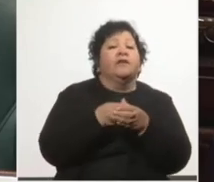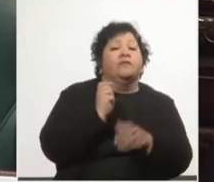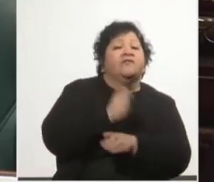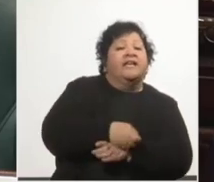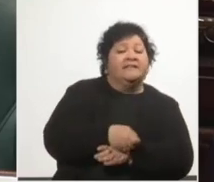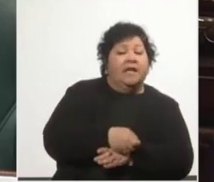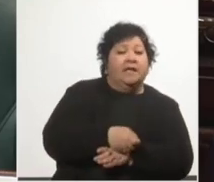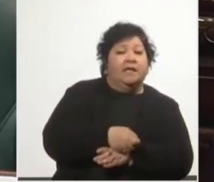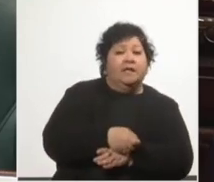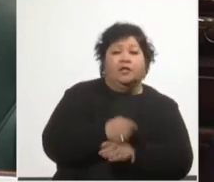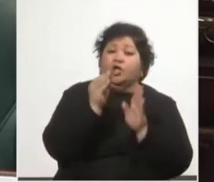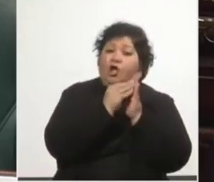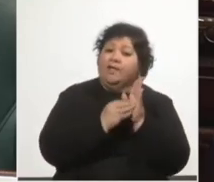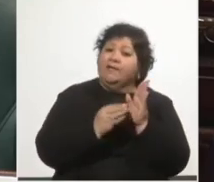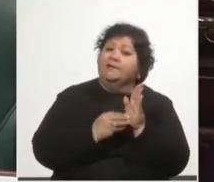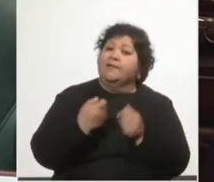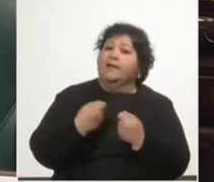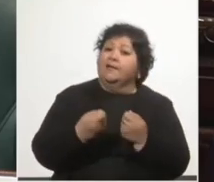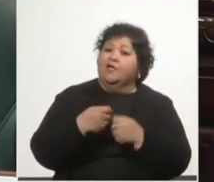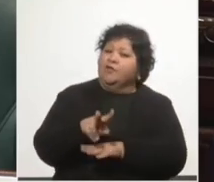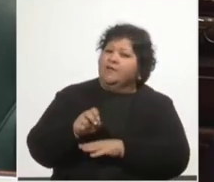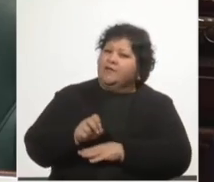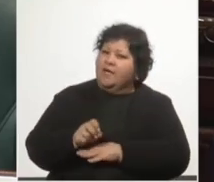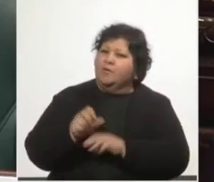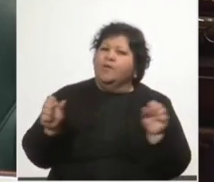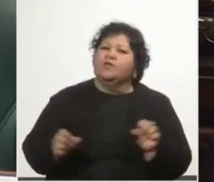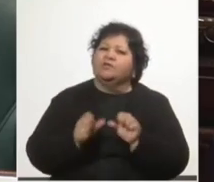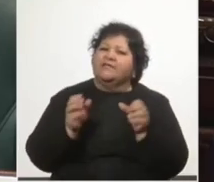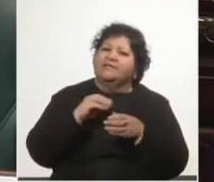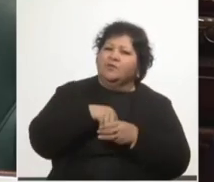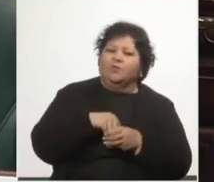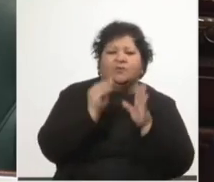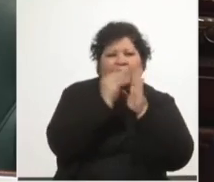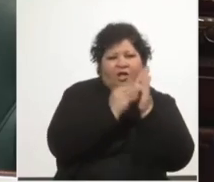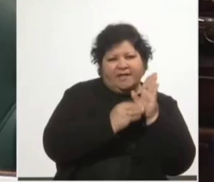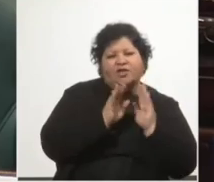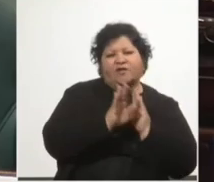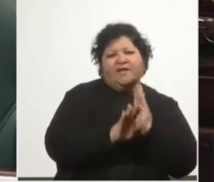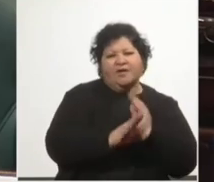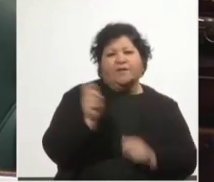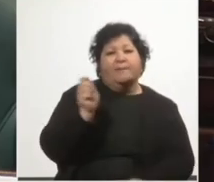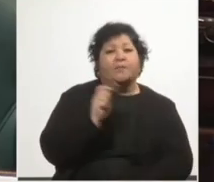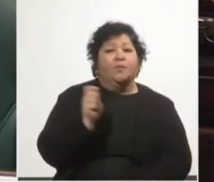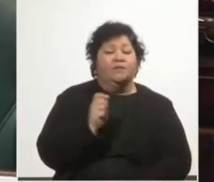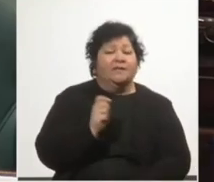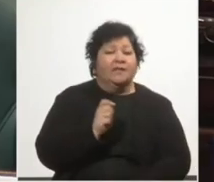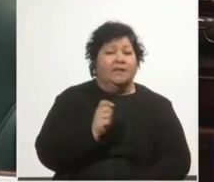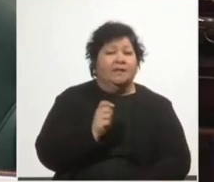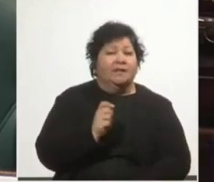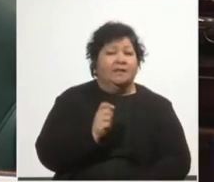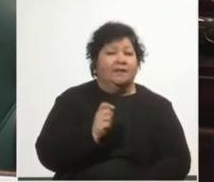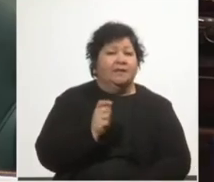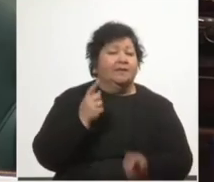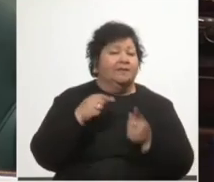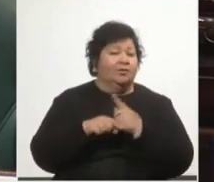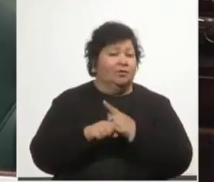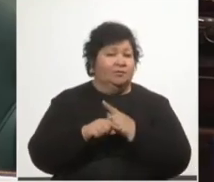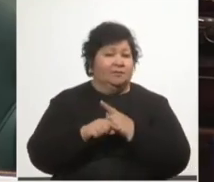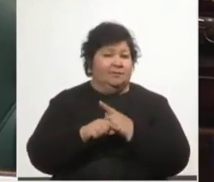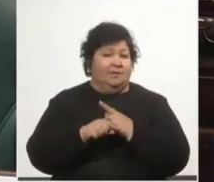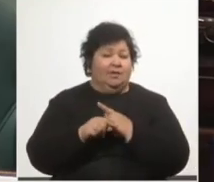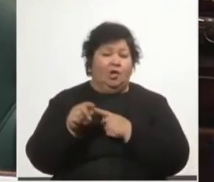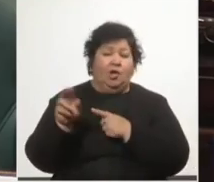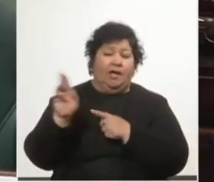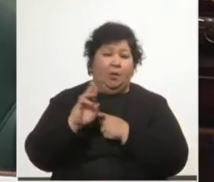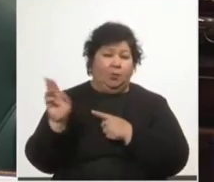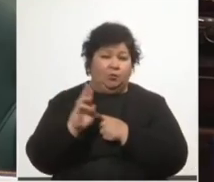registra el gasto fiscal cuando se realiza ni se incluye en los registros de deuda pública. Metiendo en el medio los recursos del